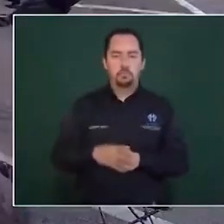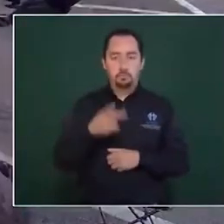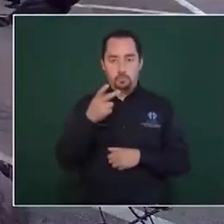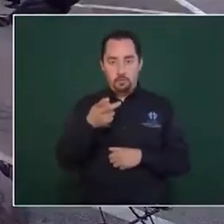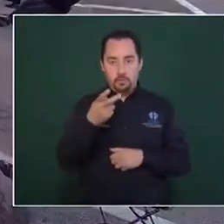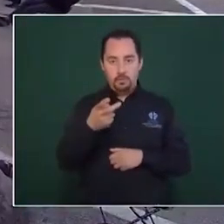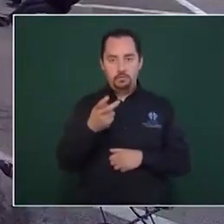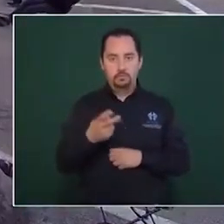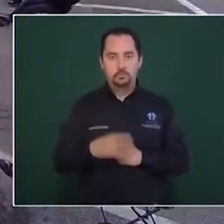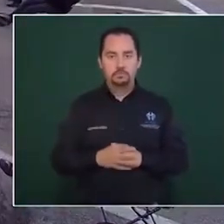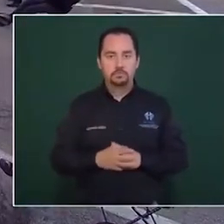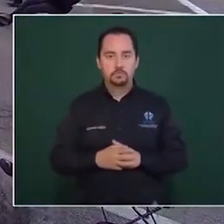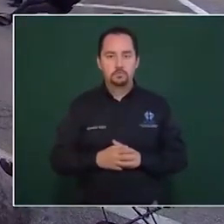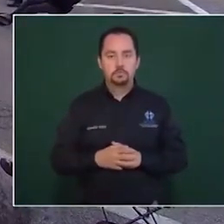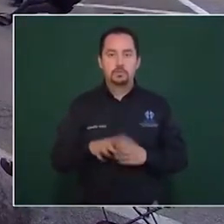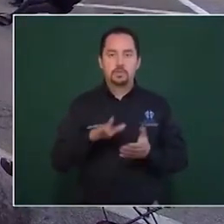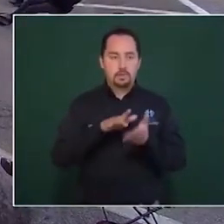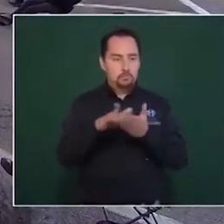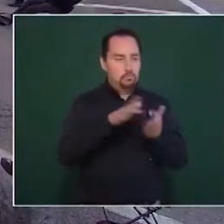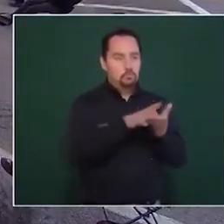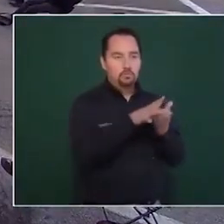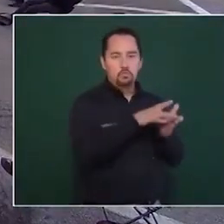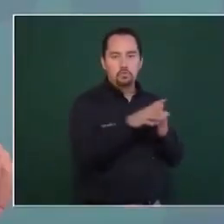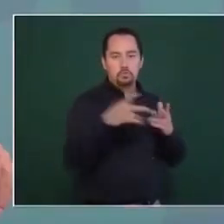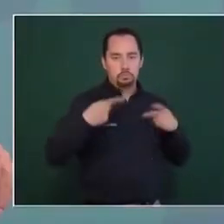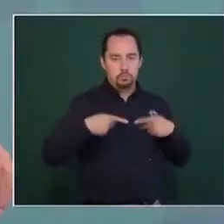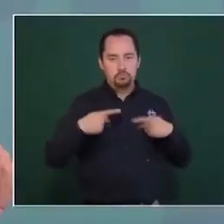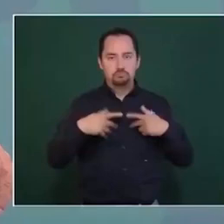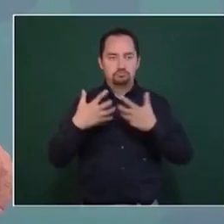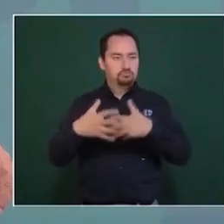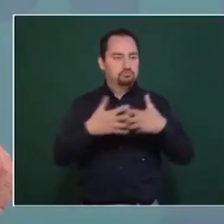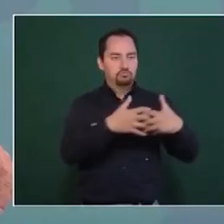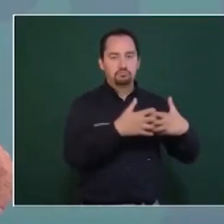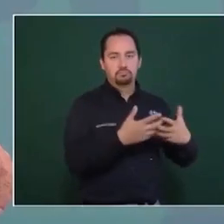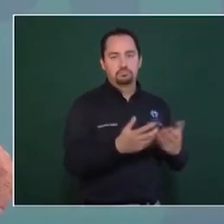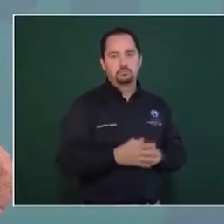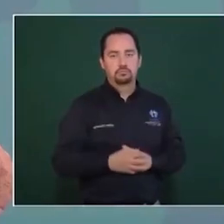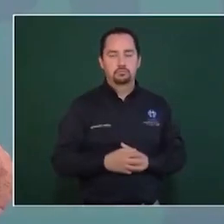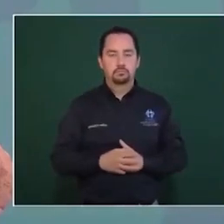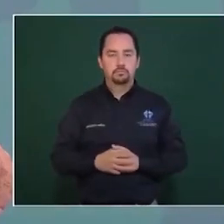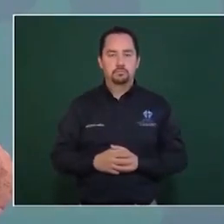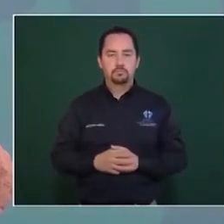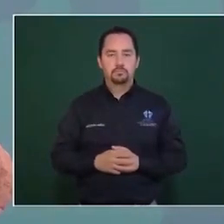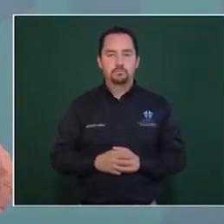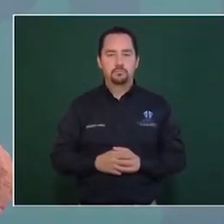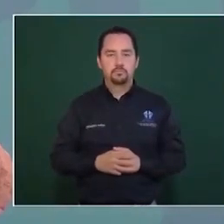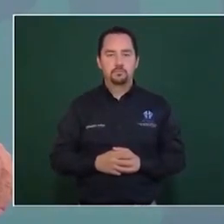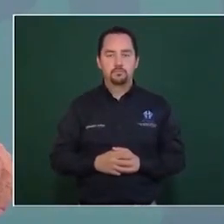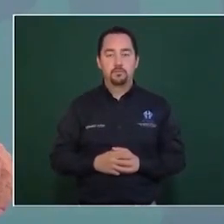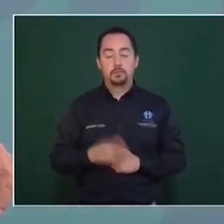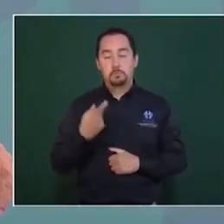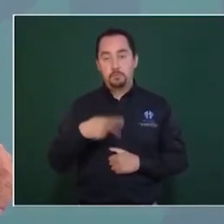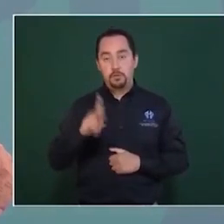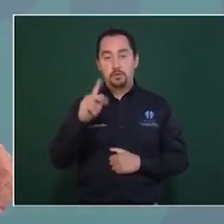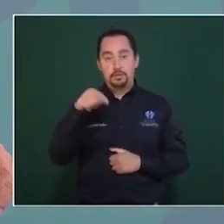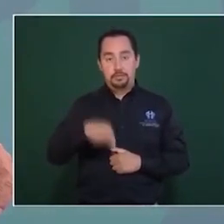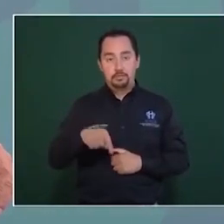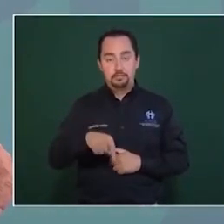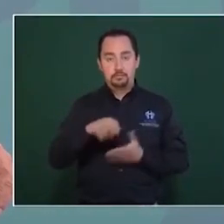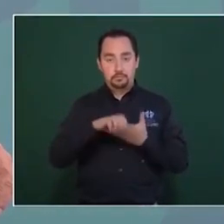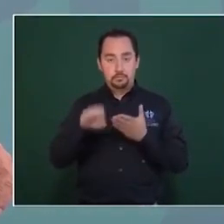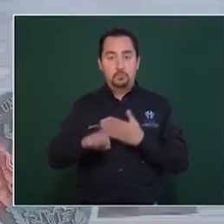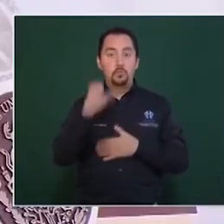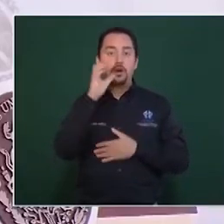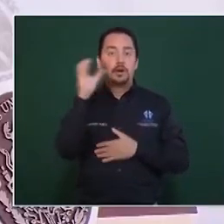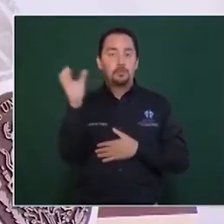apoyando a los productores con el fertilizante. Pero aquí, por ejemplo, en Camargo,